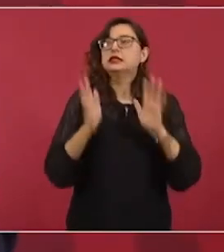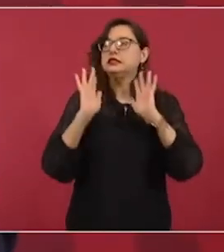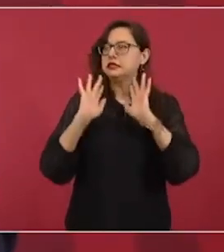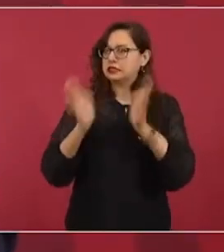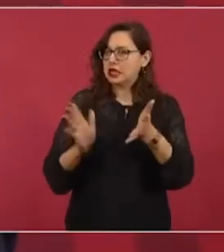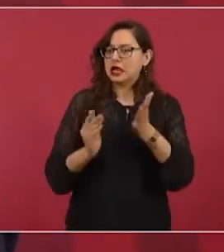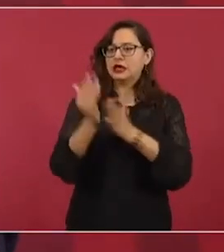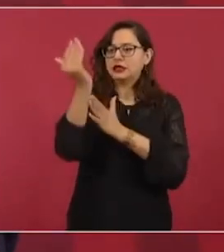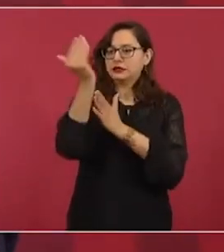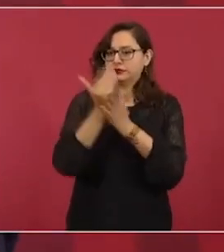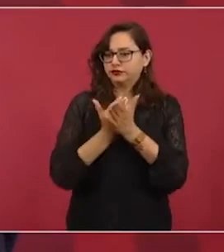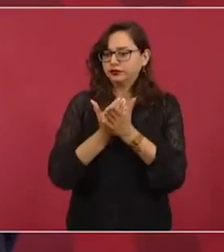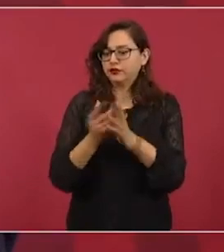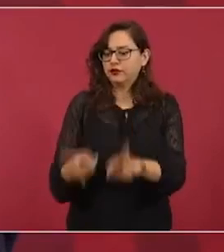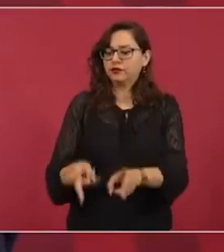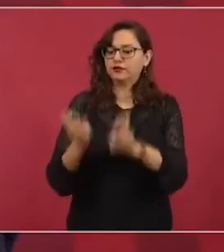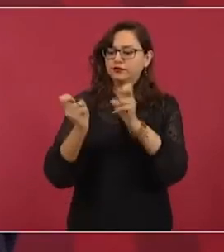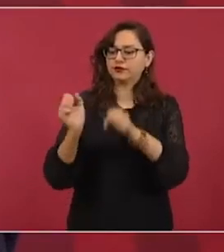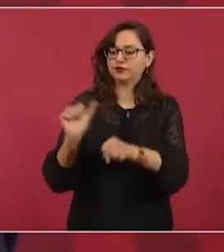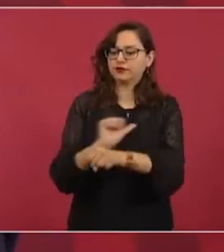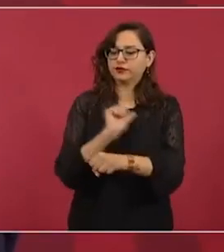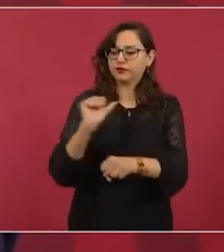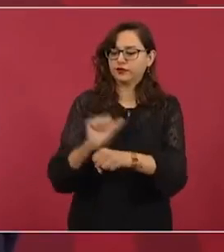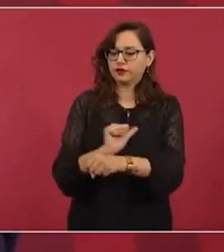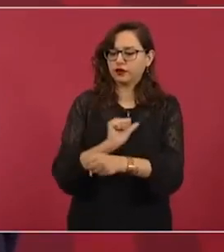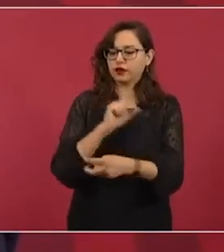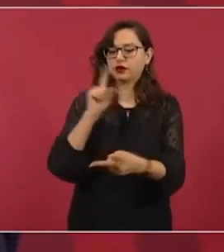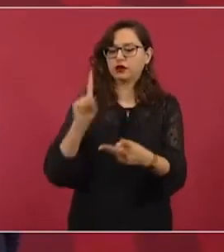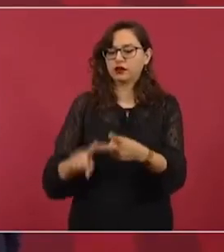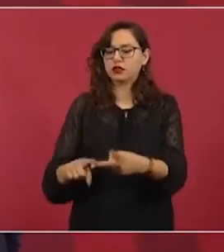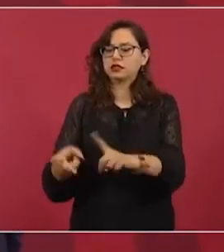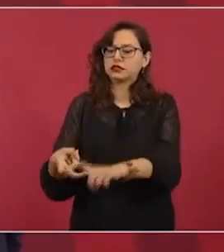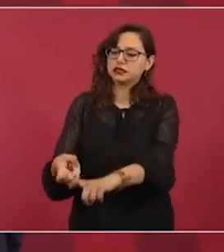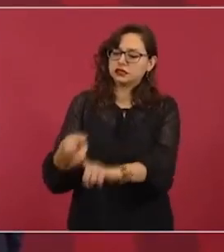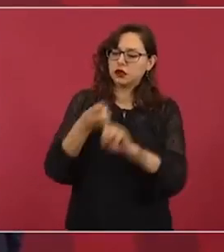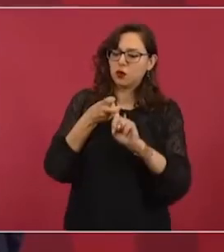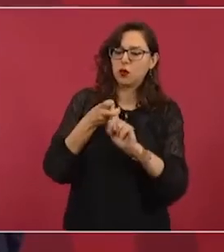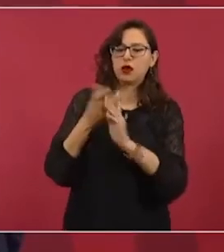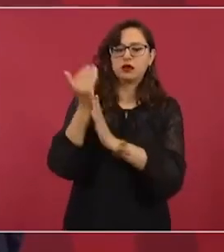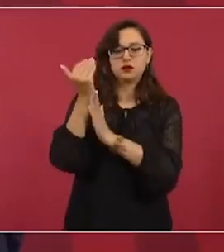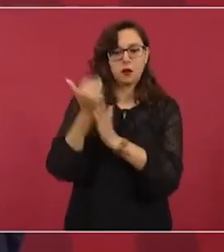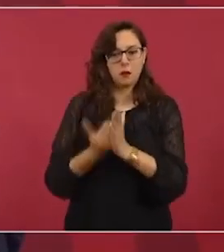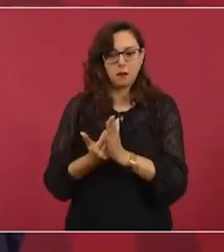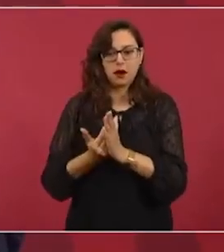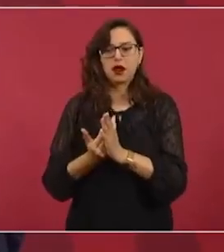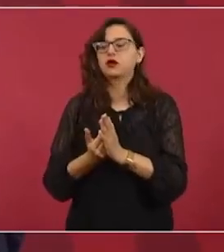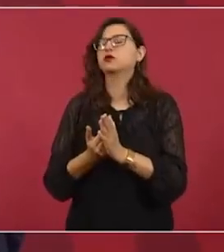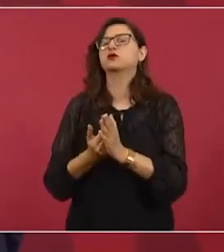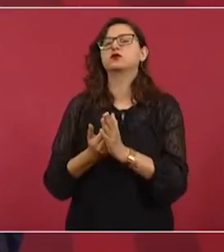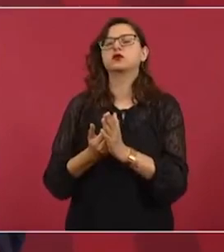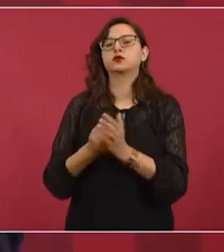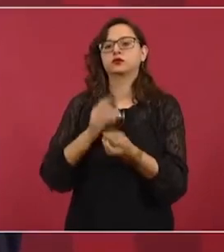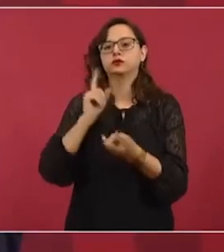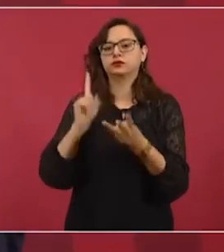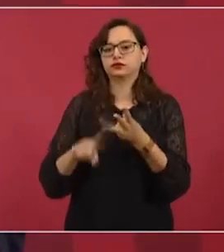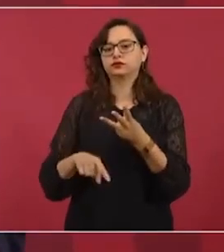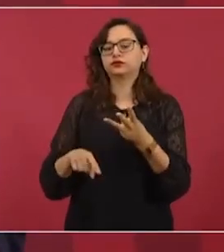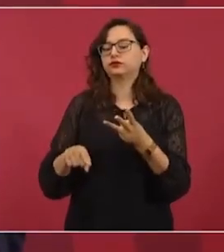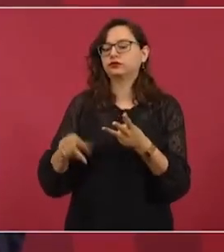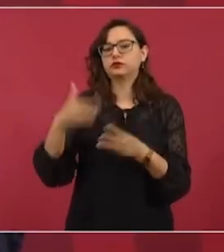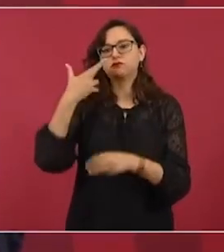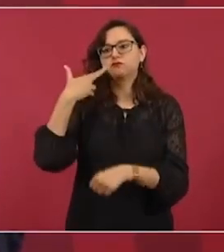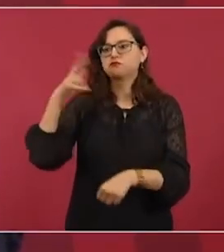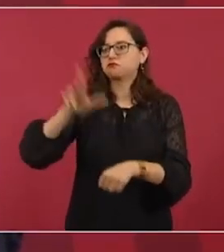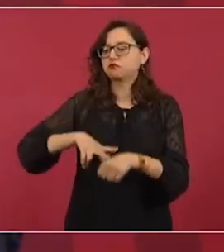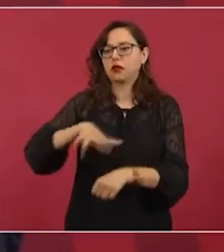evitar secuestros, en robo en general,